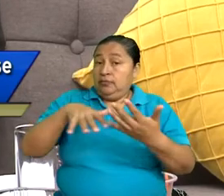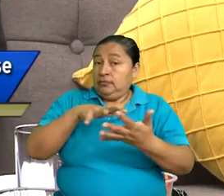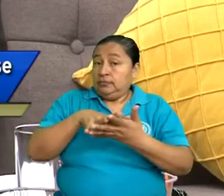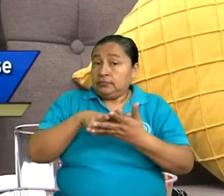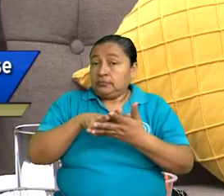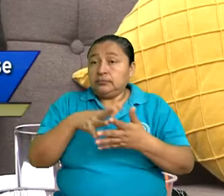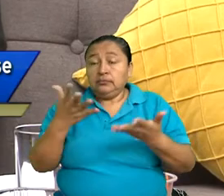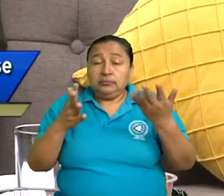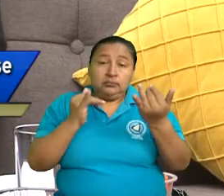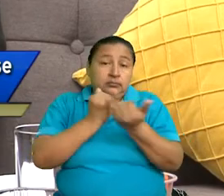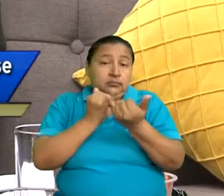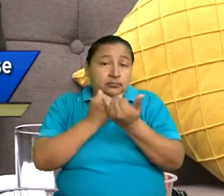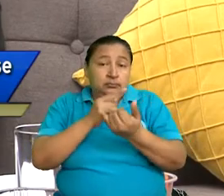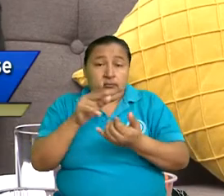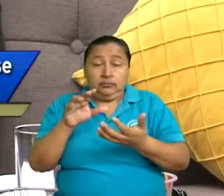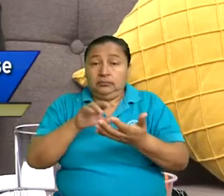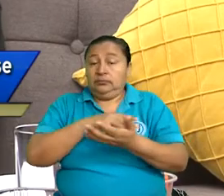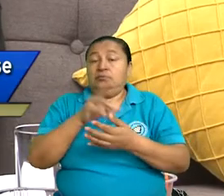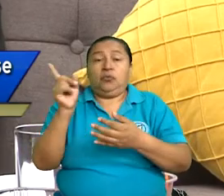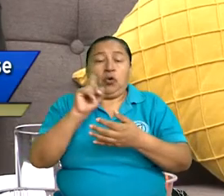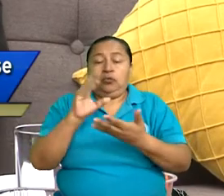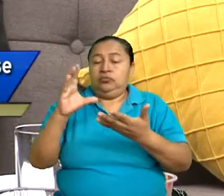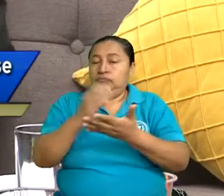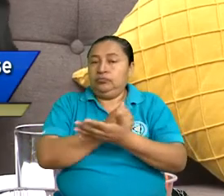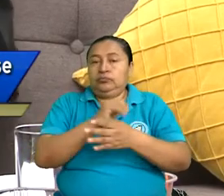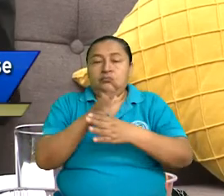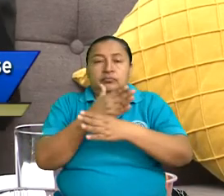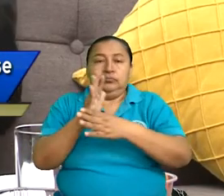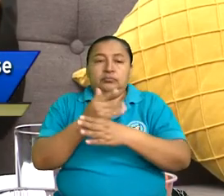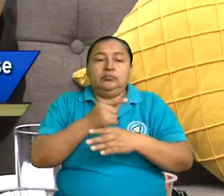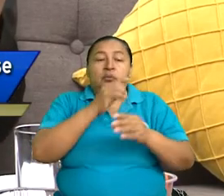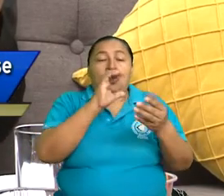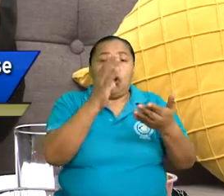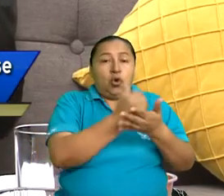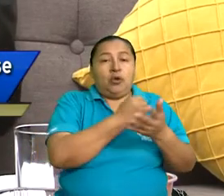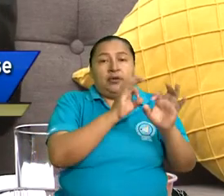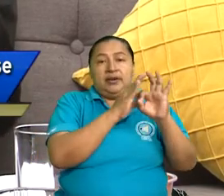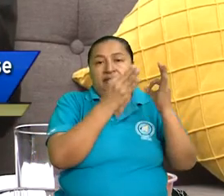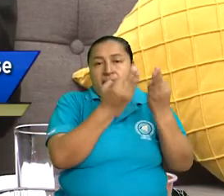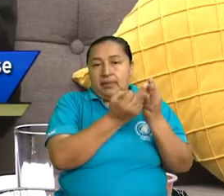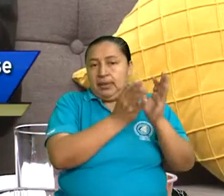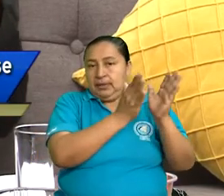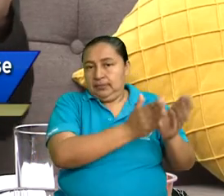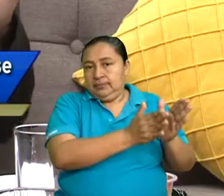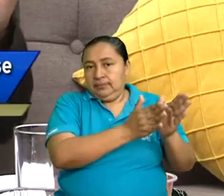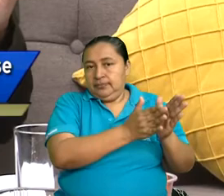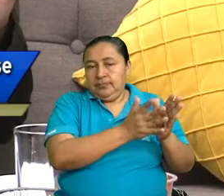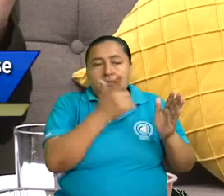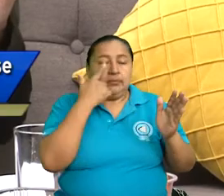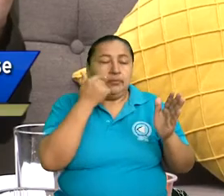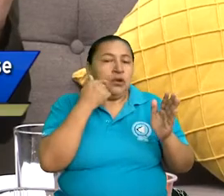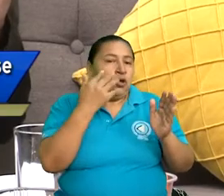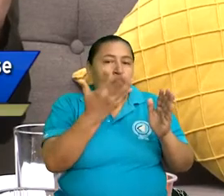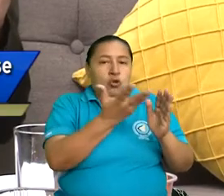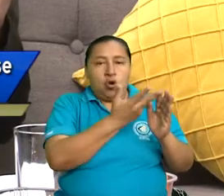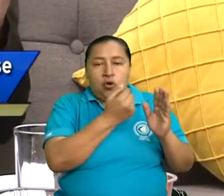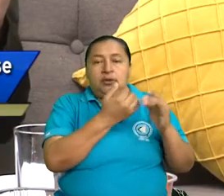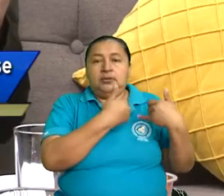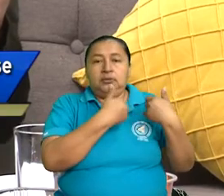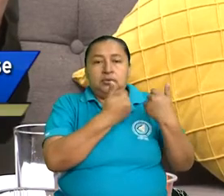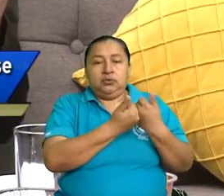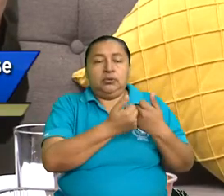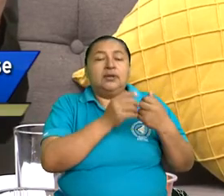como que si fueran el mismo código, no son dos códigos diferentes, código de la familia reconoce todas las instituciones que